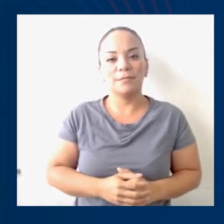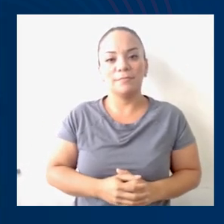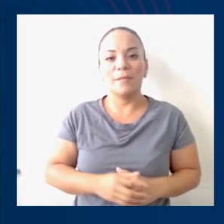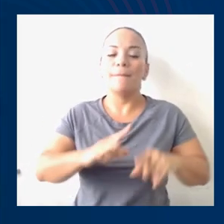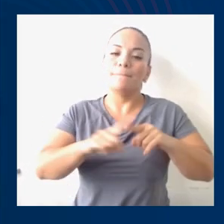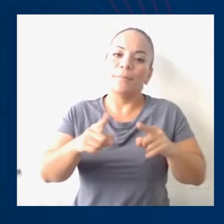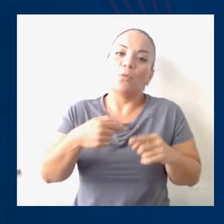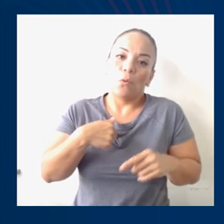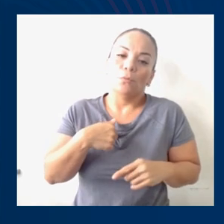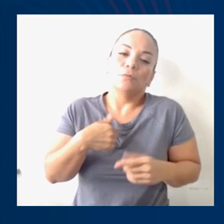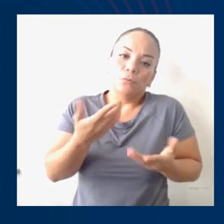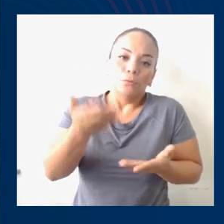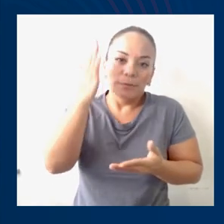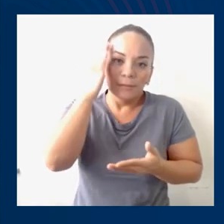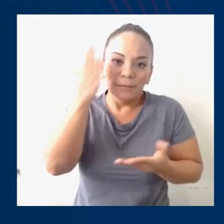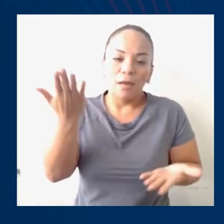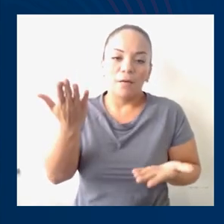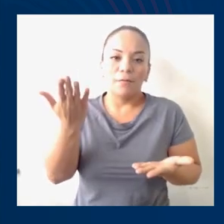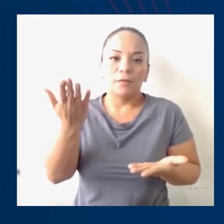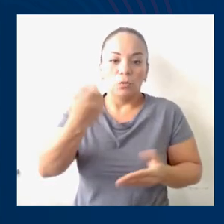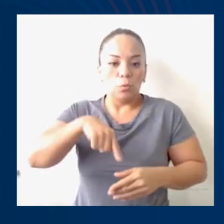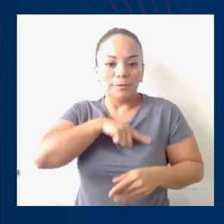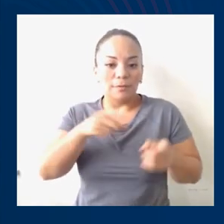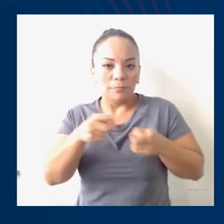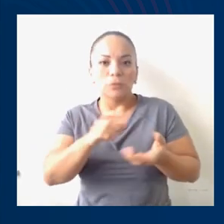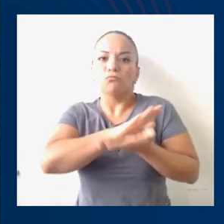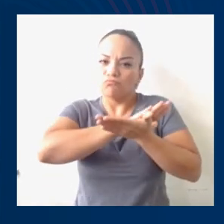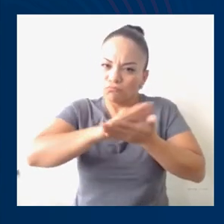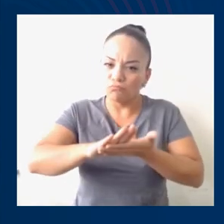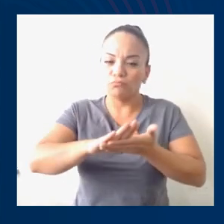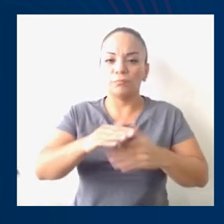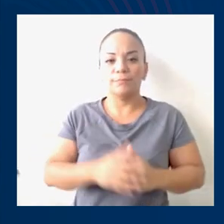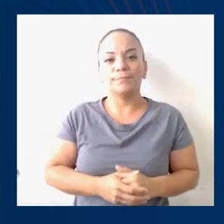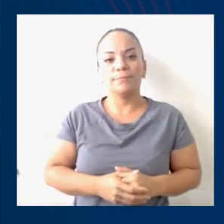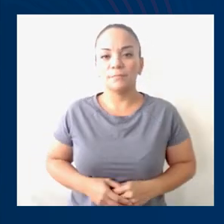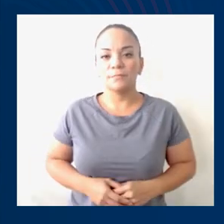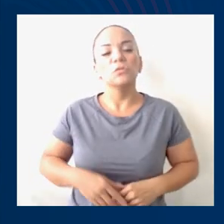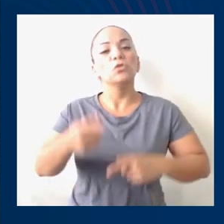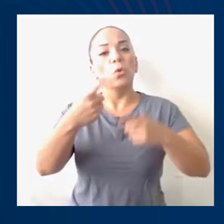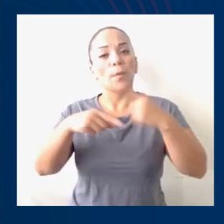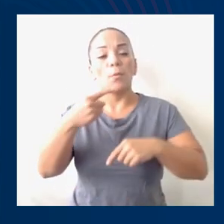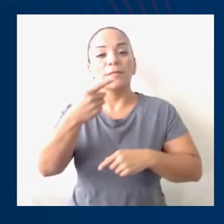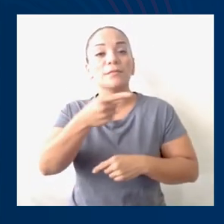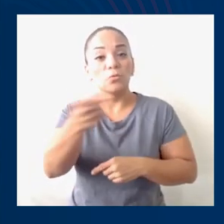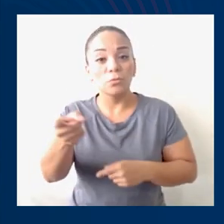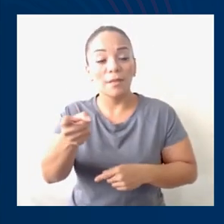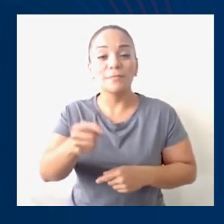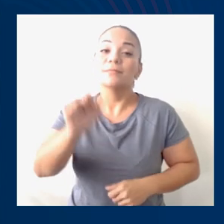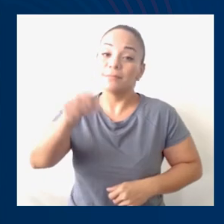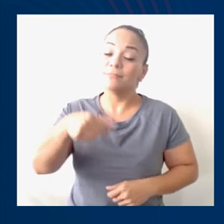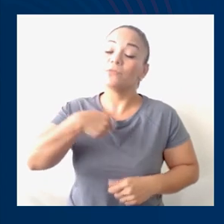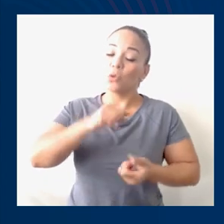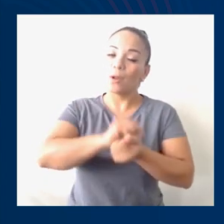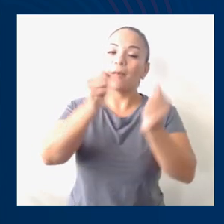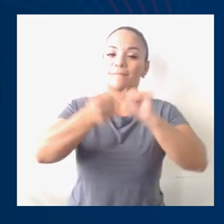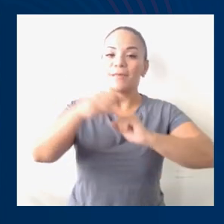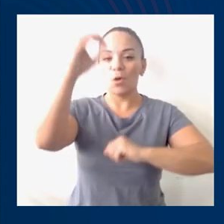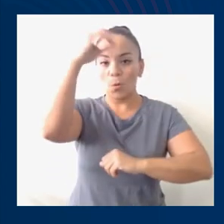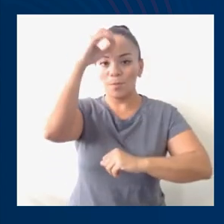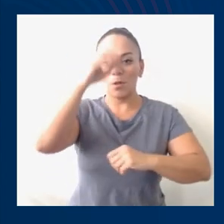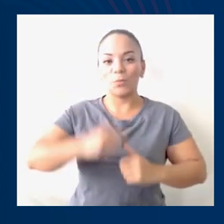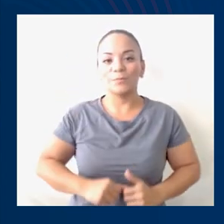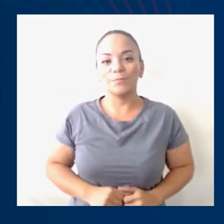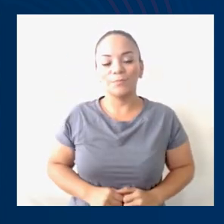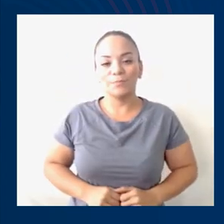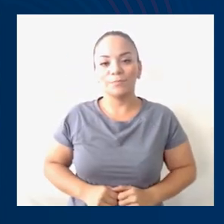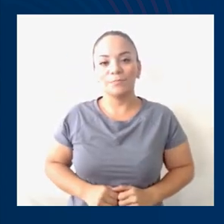disculpas, pero con esa transparencia que caracteriza nuestra relación, les vengo a decir, sí, cambié